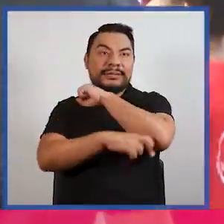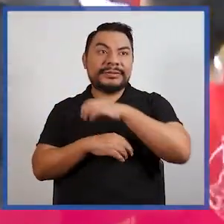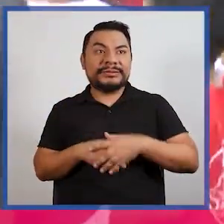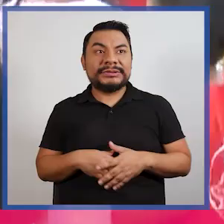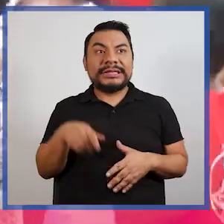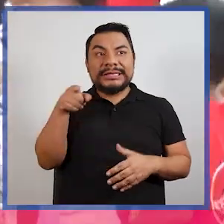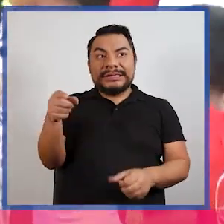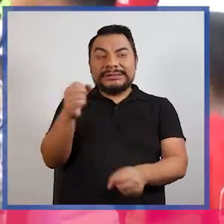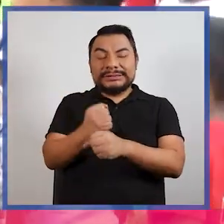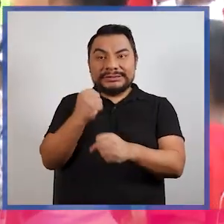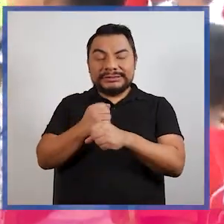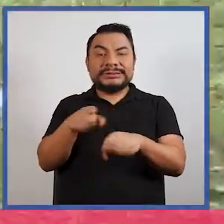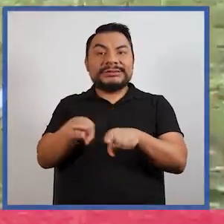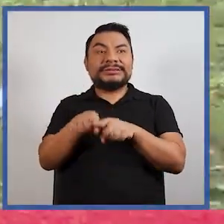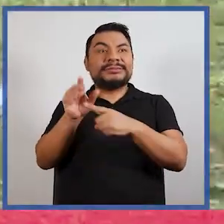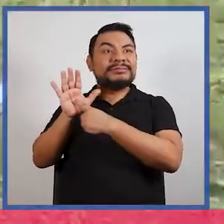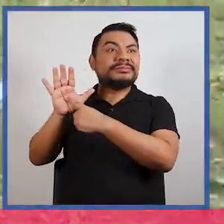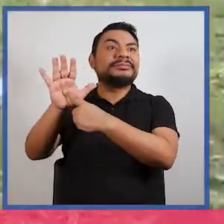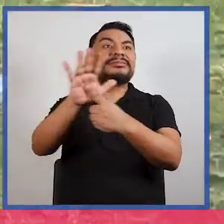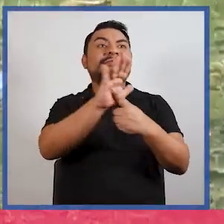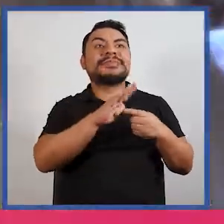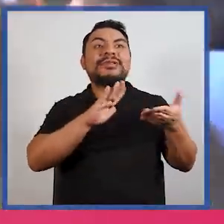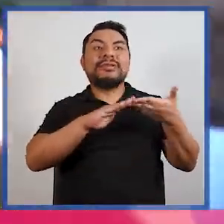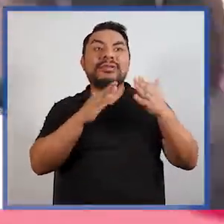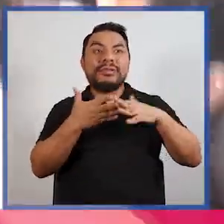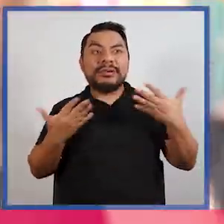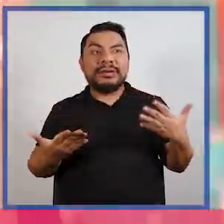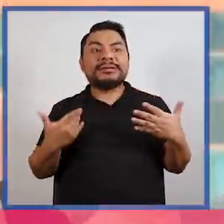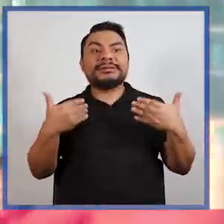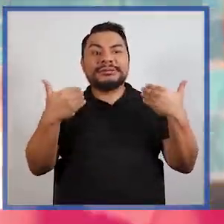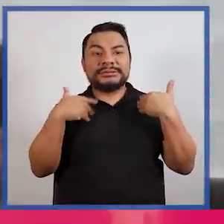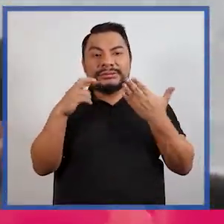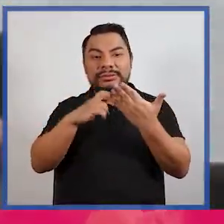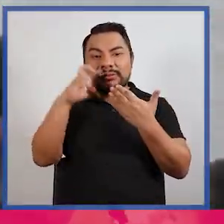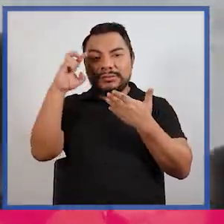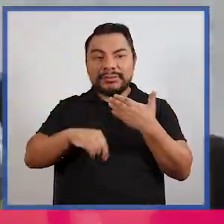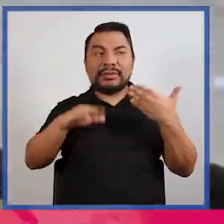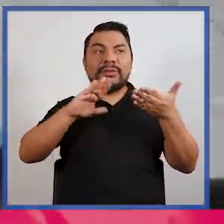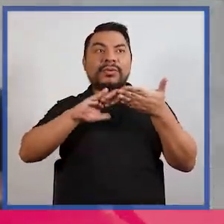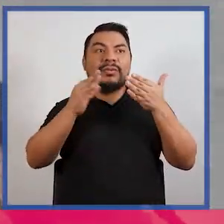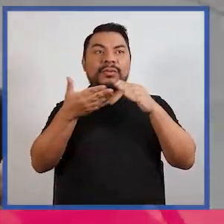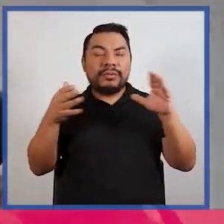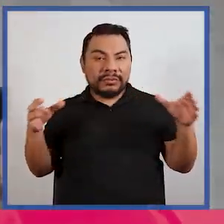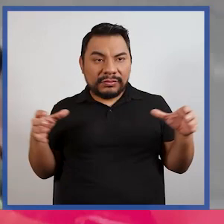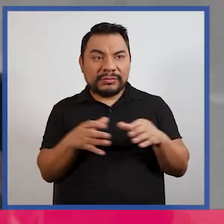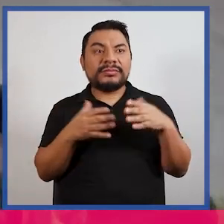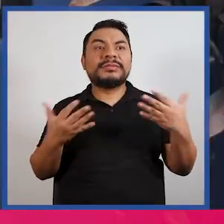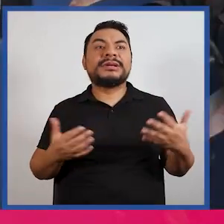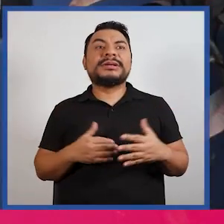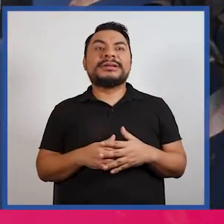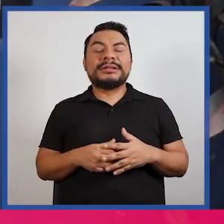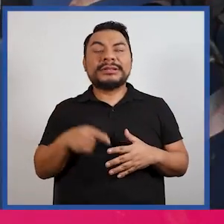Y ese trabajo también lo proyectamos a la comunidad. Entonces tenemos proyectos comunitarios de